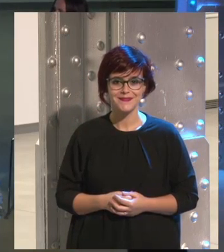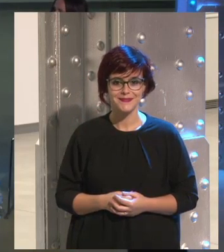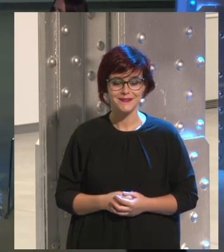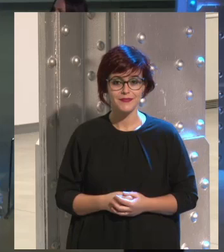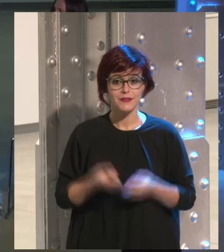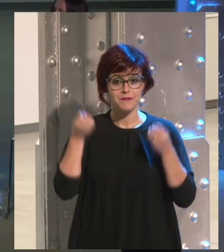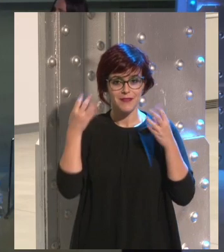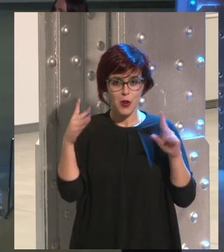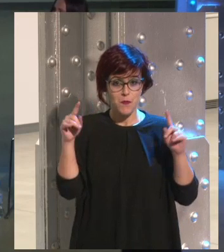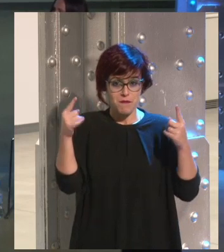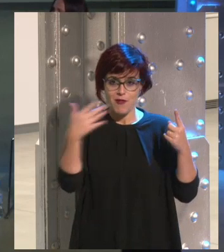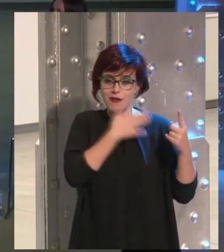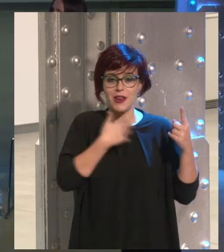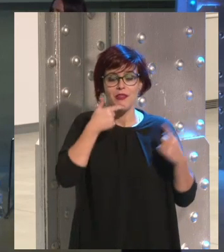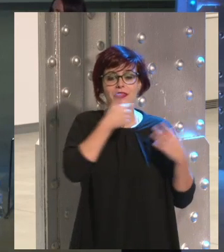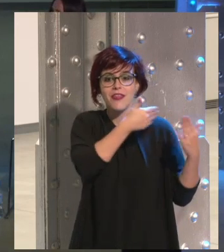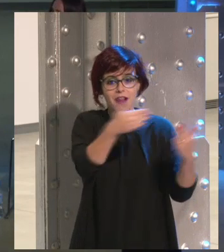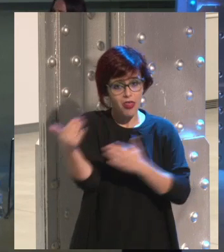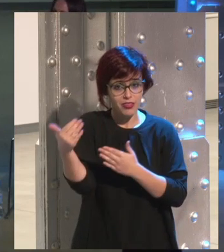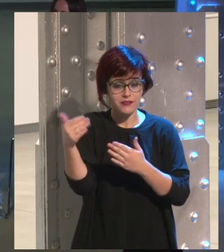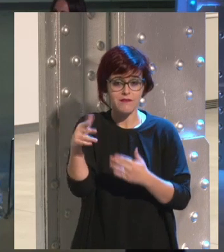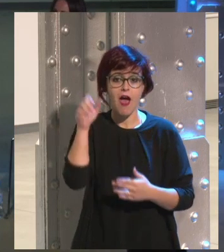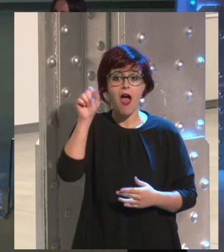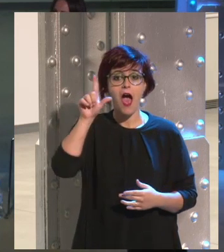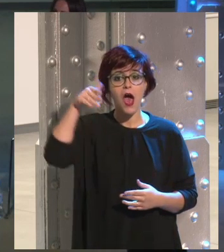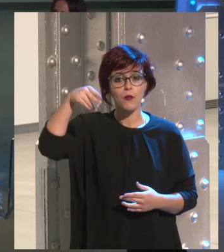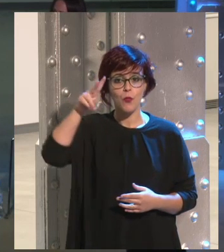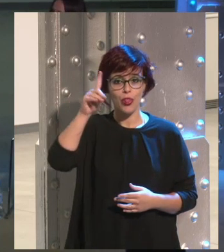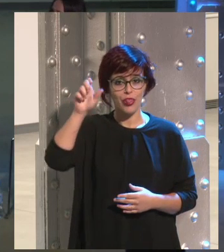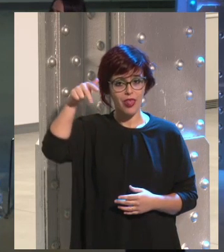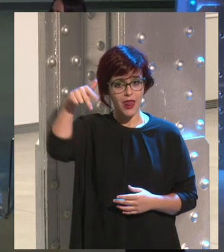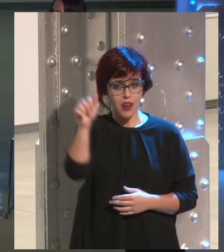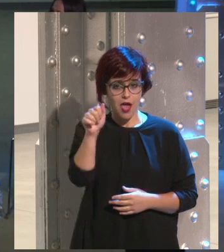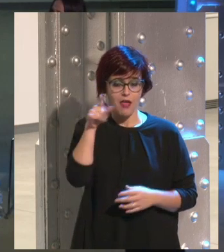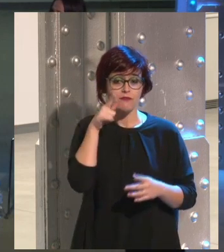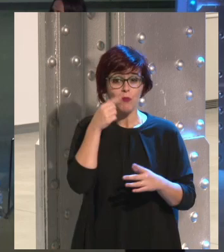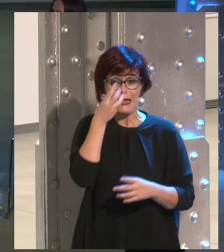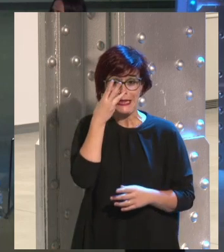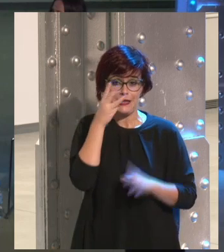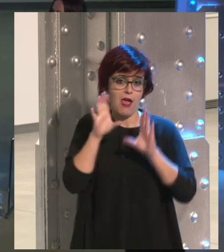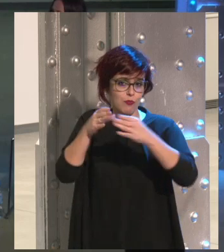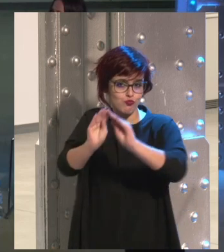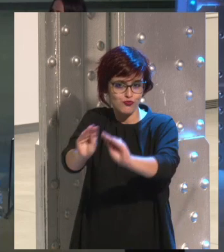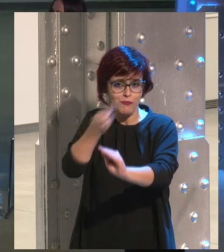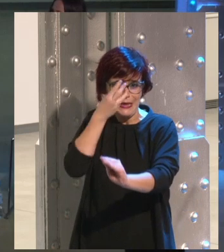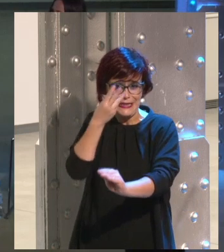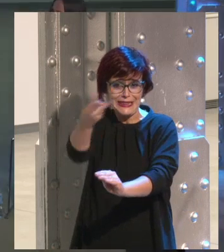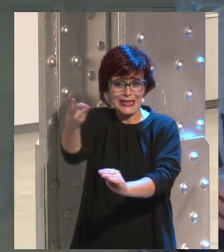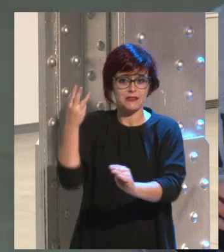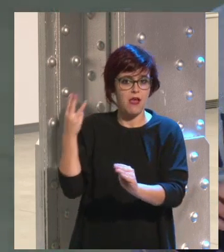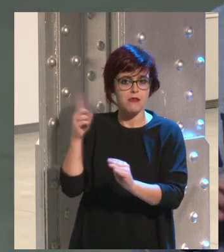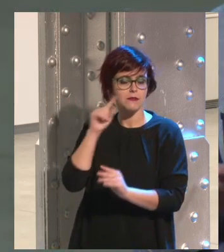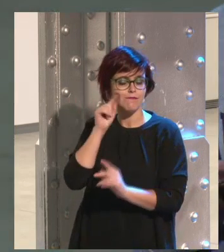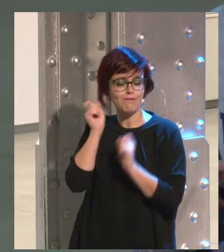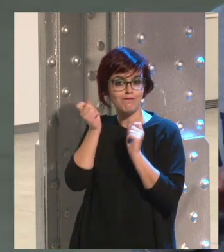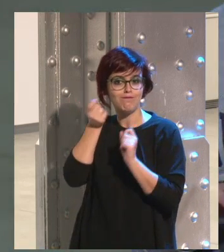Bueno, yo primero quería agradecer la Fundación Almudena, todo su equipo que hace más de tres años detectó que Instagram